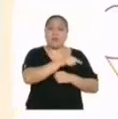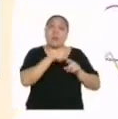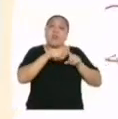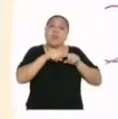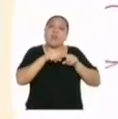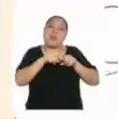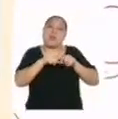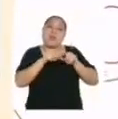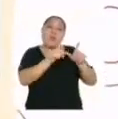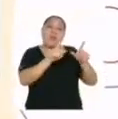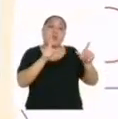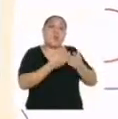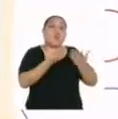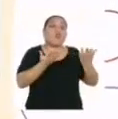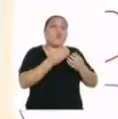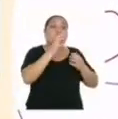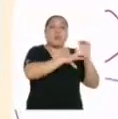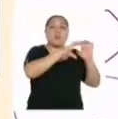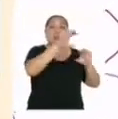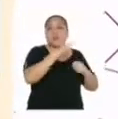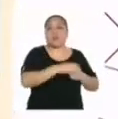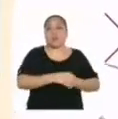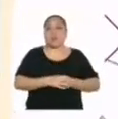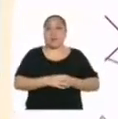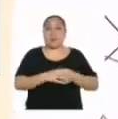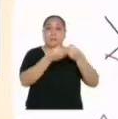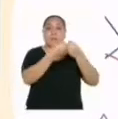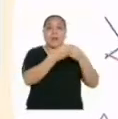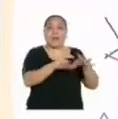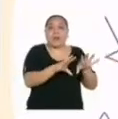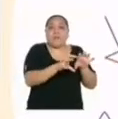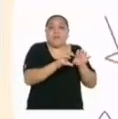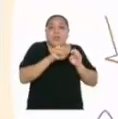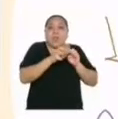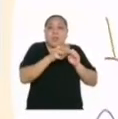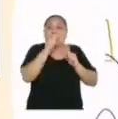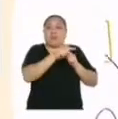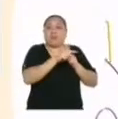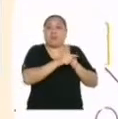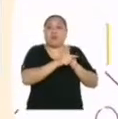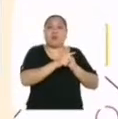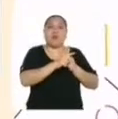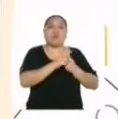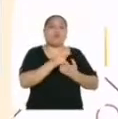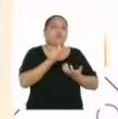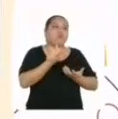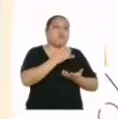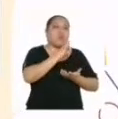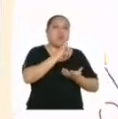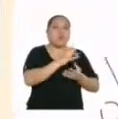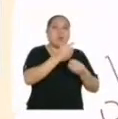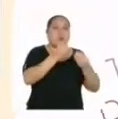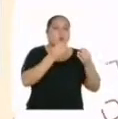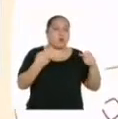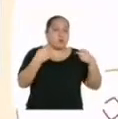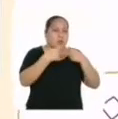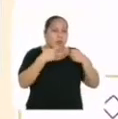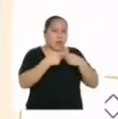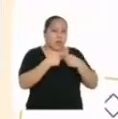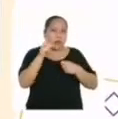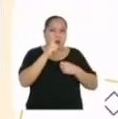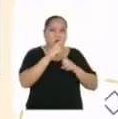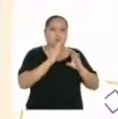depende del lugar donde se ubique. La pérdida de frío aumenta el gasto de energía. Por eso,